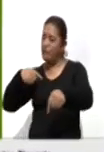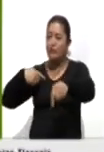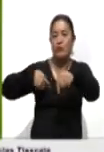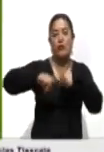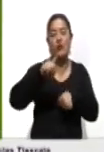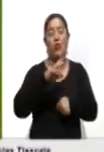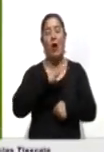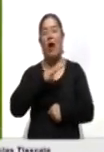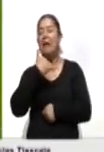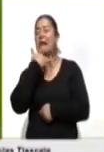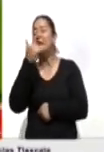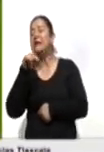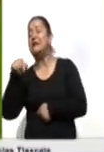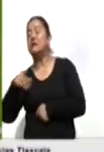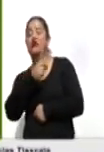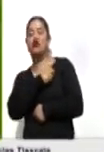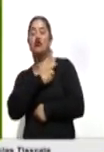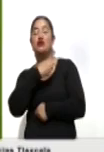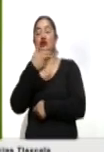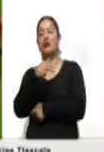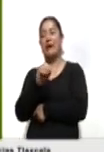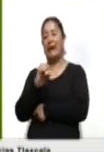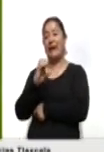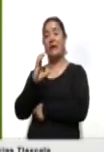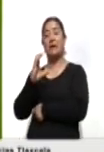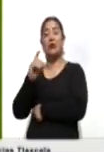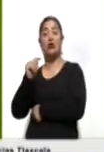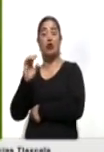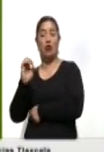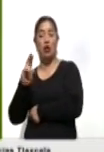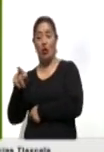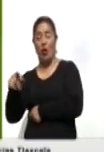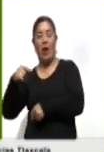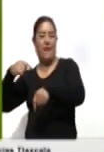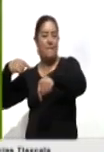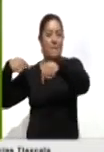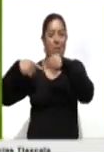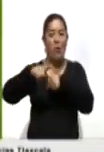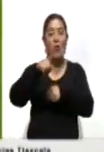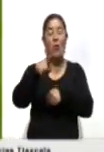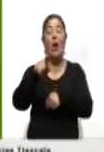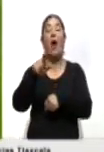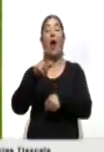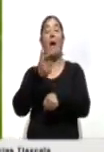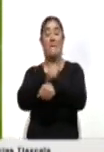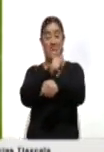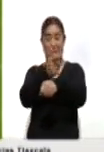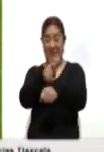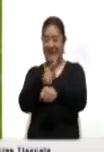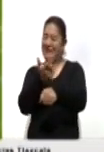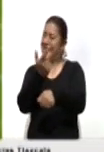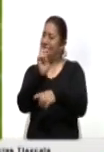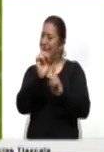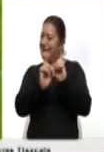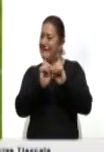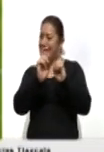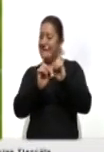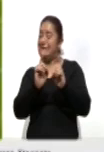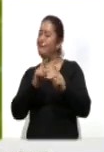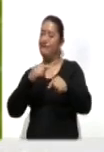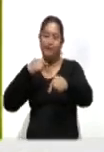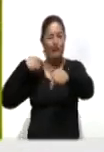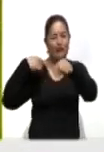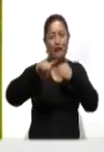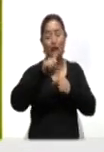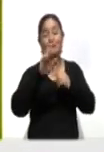marca que dejó solo a Héctor Mascorro, quien solo techó al portero Richard Rodríguez y poner sin duda la preocupación. El gol que